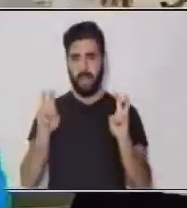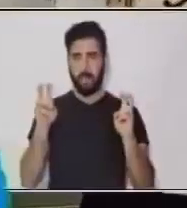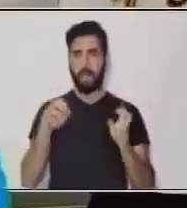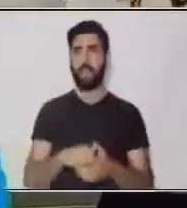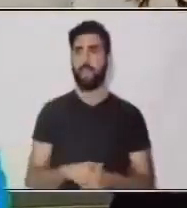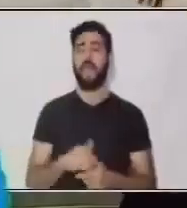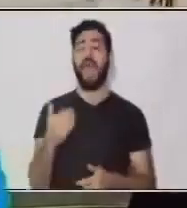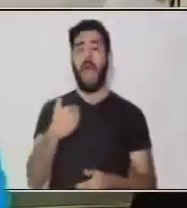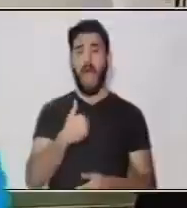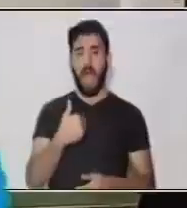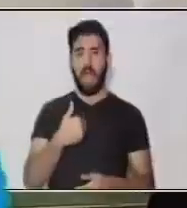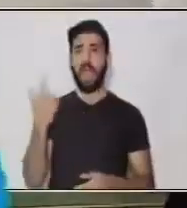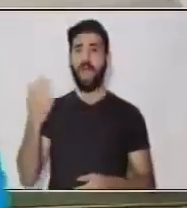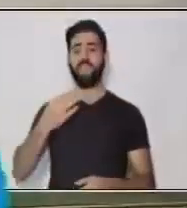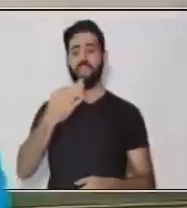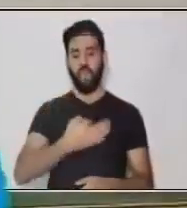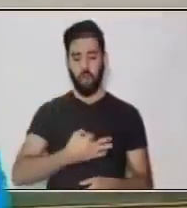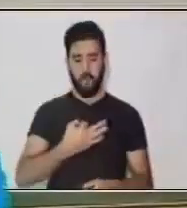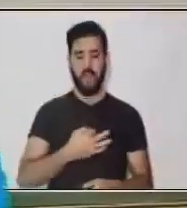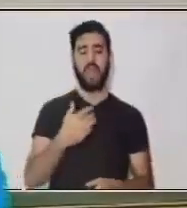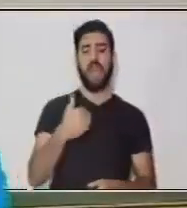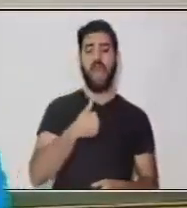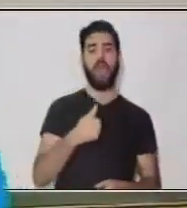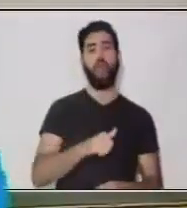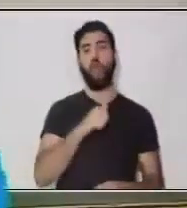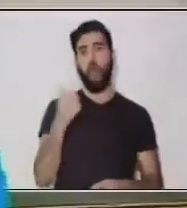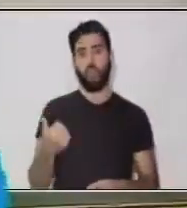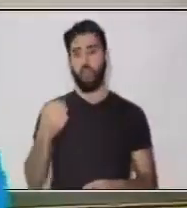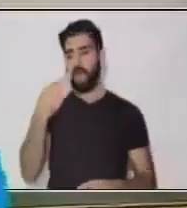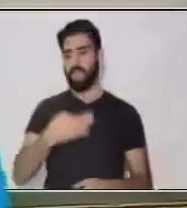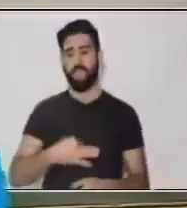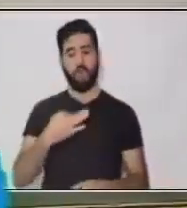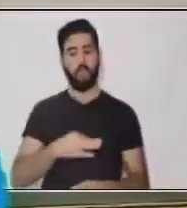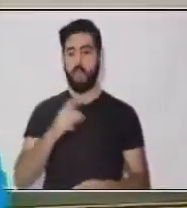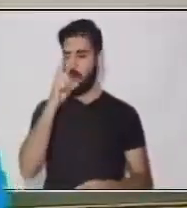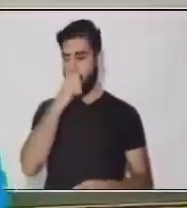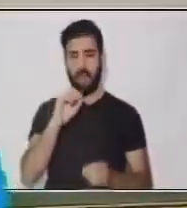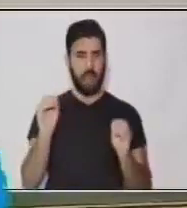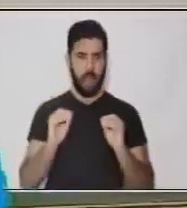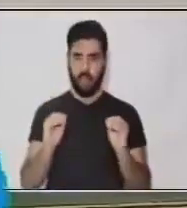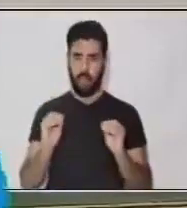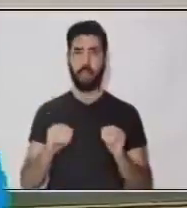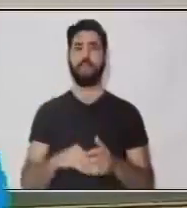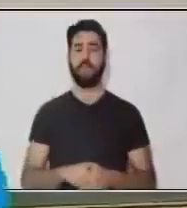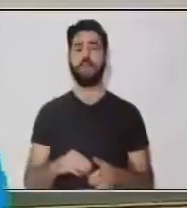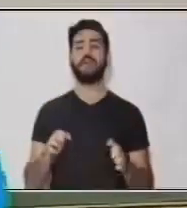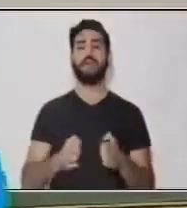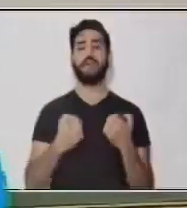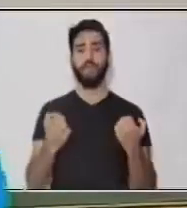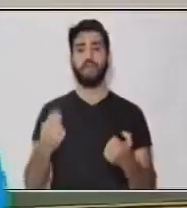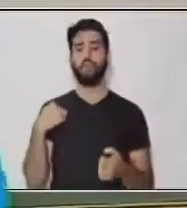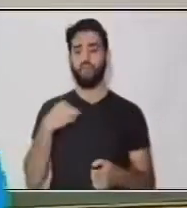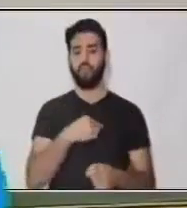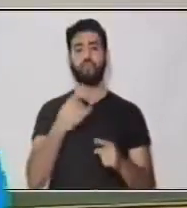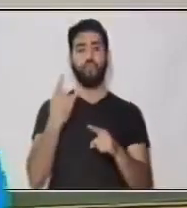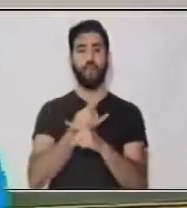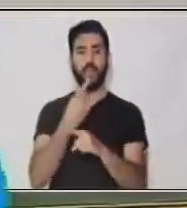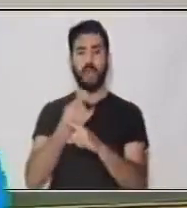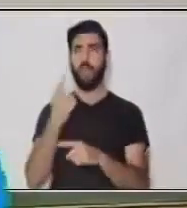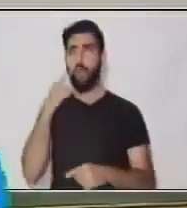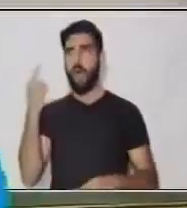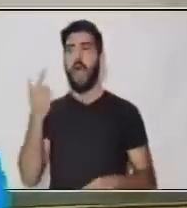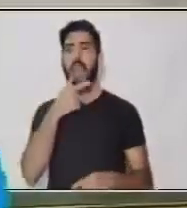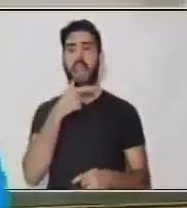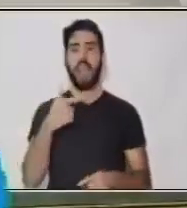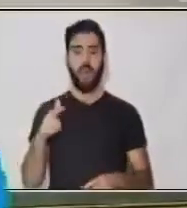y textos informales. Y para cada uno de estos textos nosotros utilizamos un tipo de lenguaje. Y